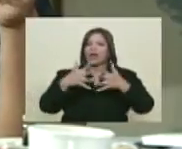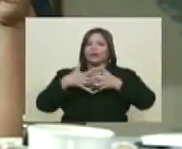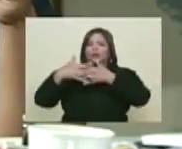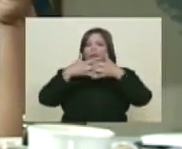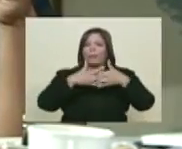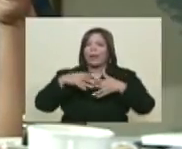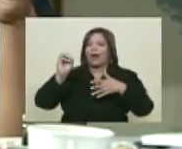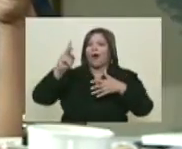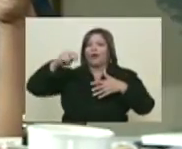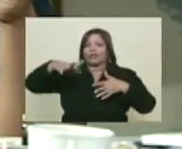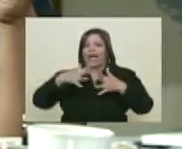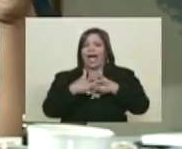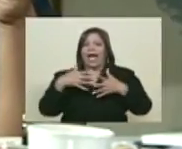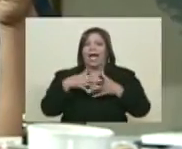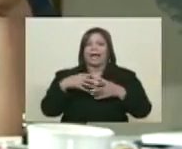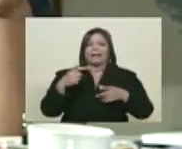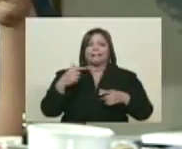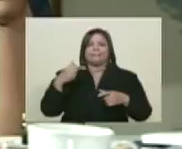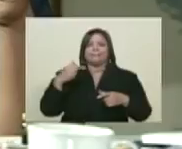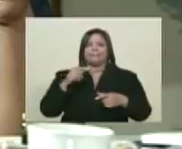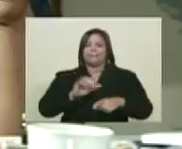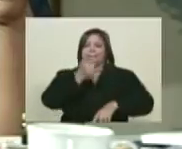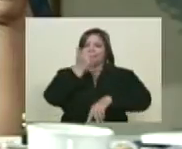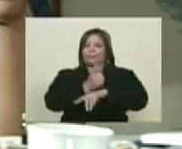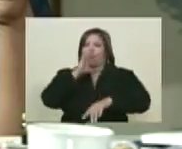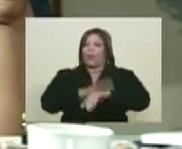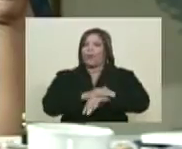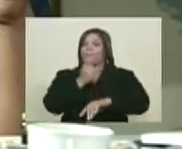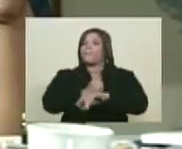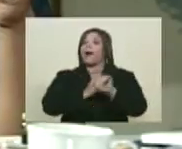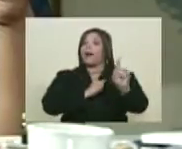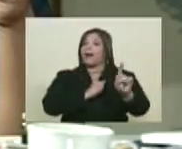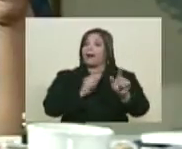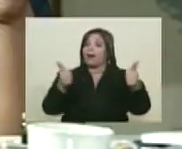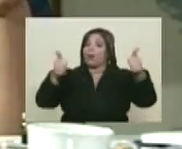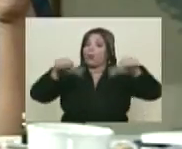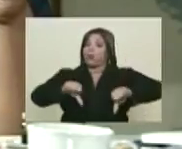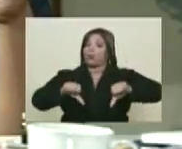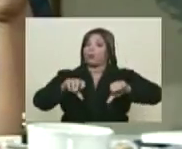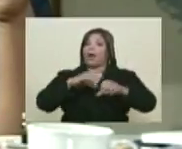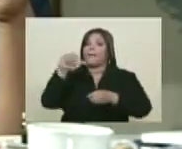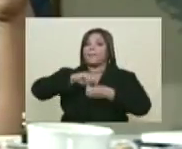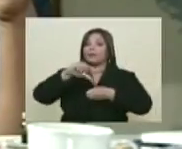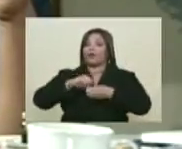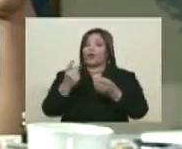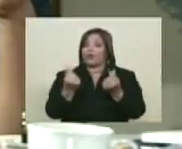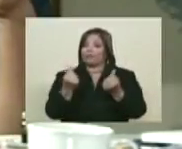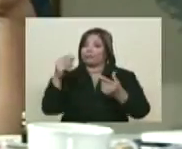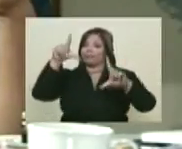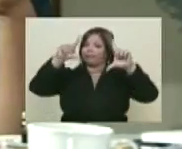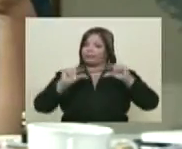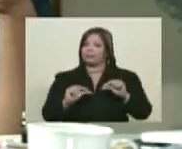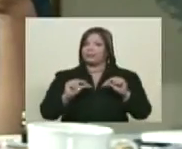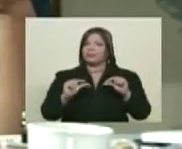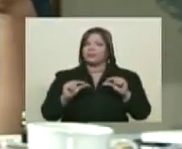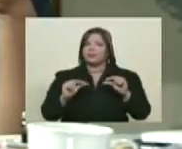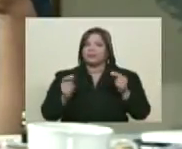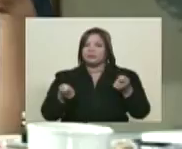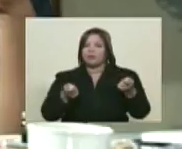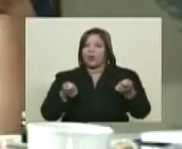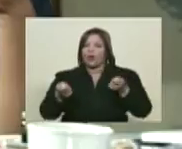la OTAN, el Departamento de Estado, que son los principales culpables y responsables de la caída del precio del petróleo, no han logrado